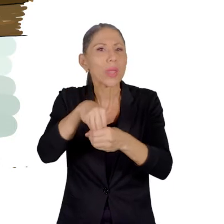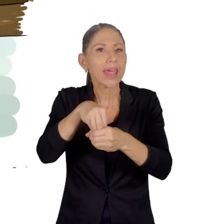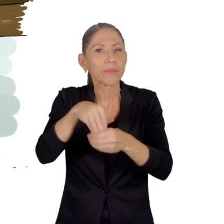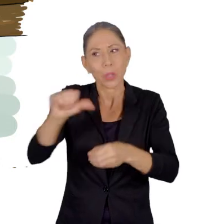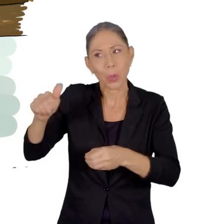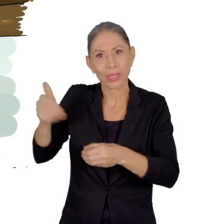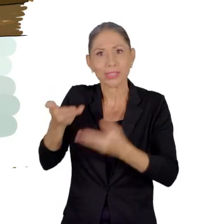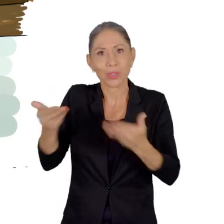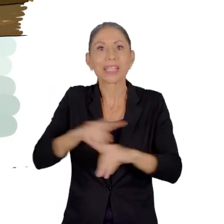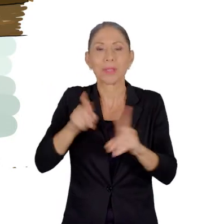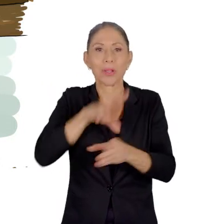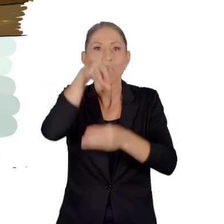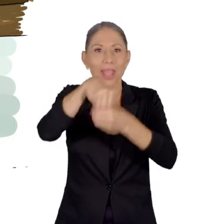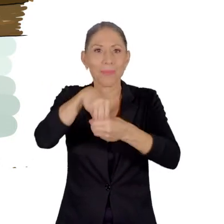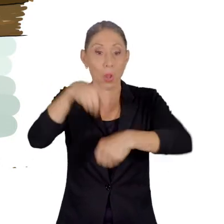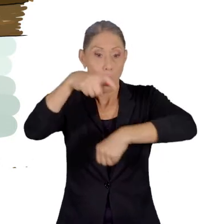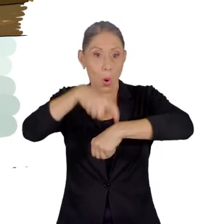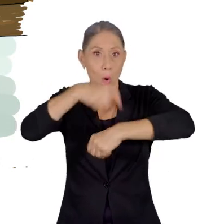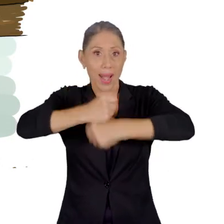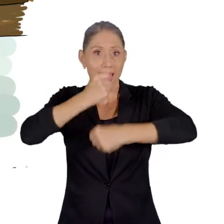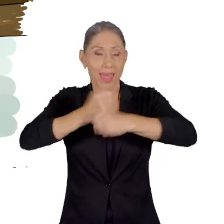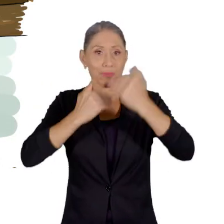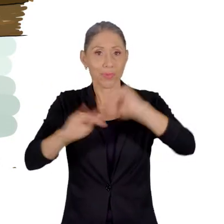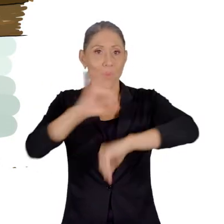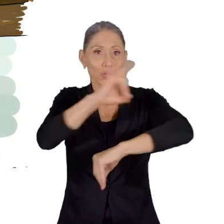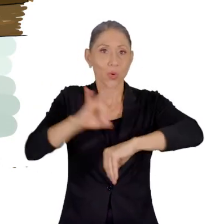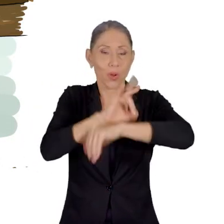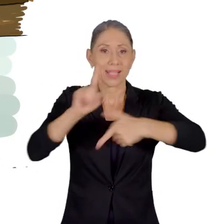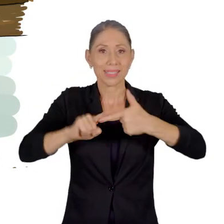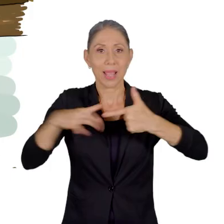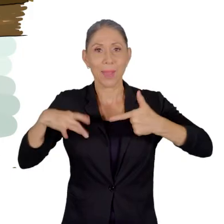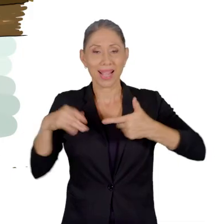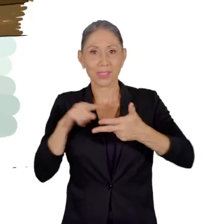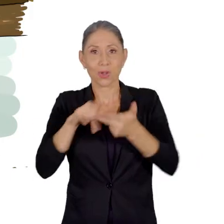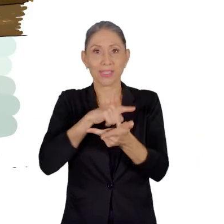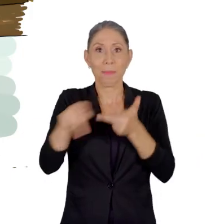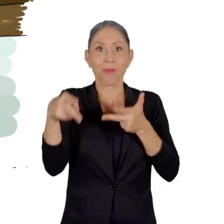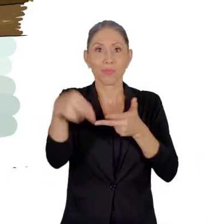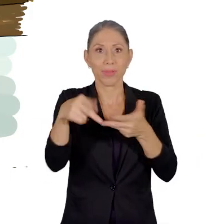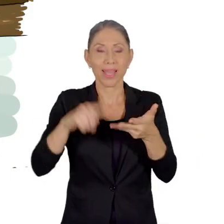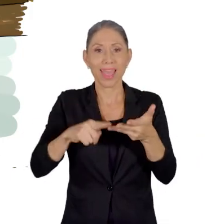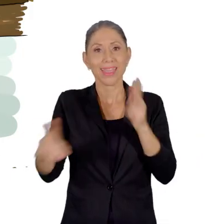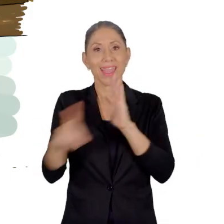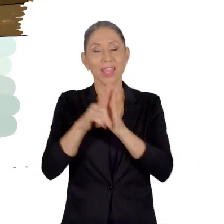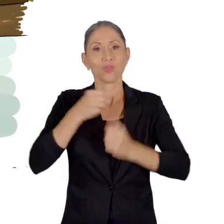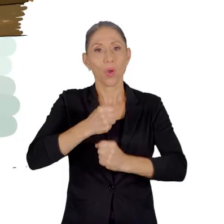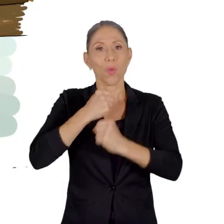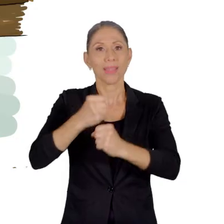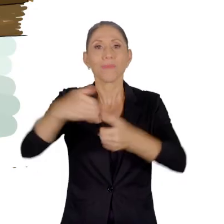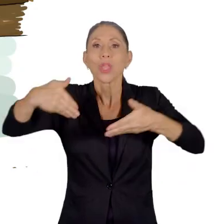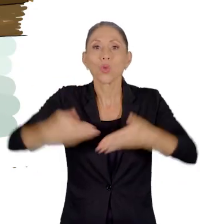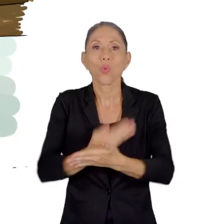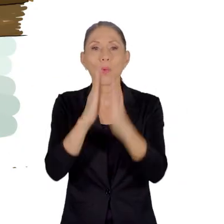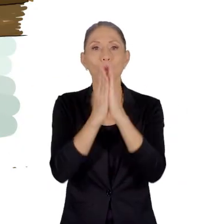entre otros cambios, la jornada de ocho horas, las vacaciones, la cesantía y el derecho a huelga, con un nuevo